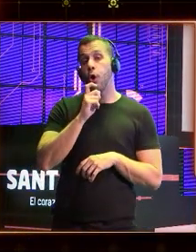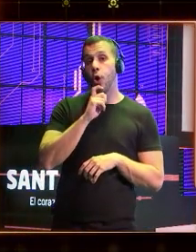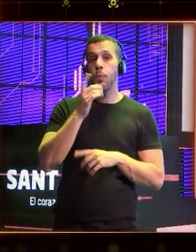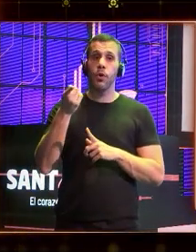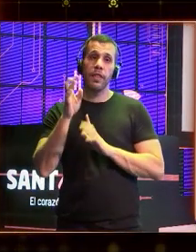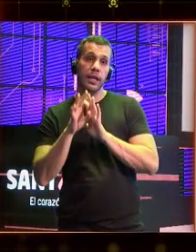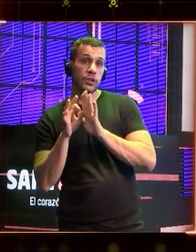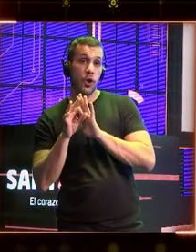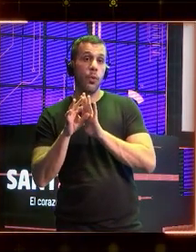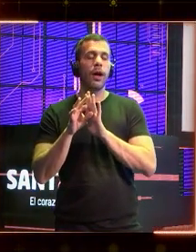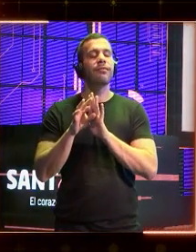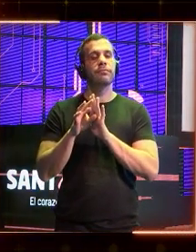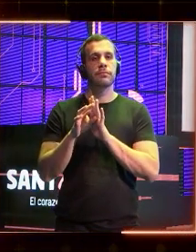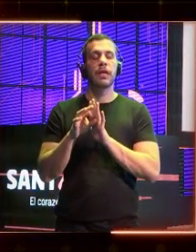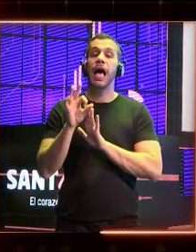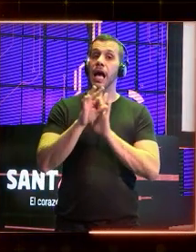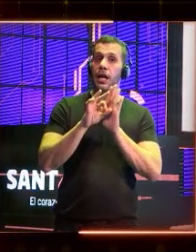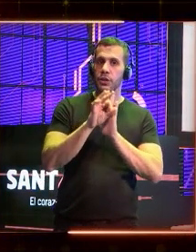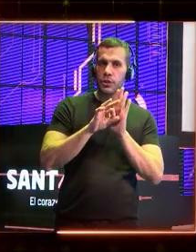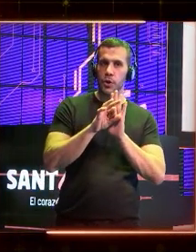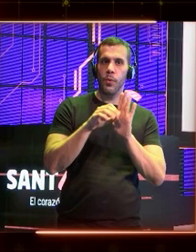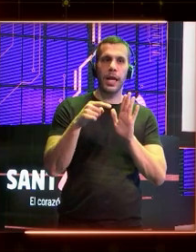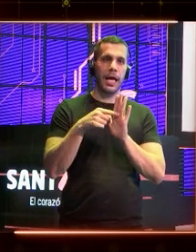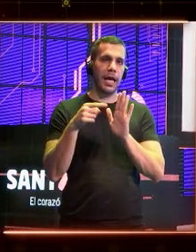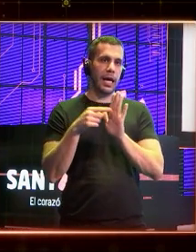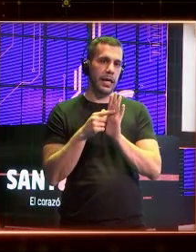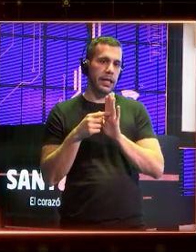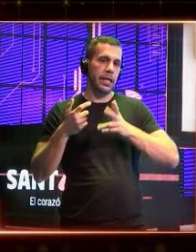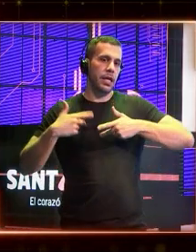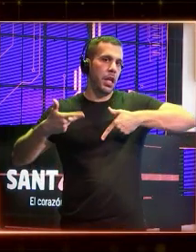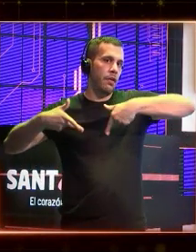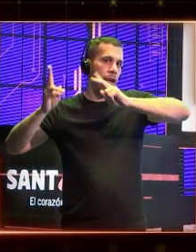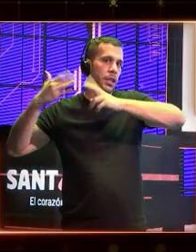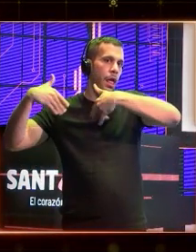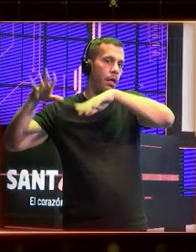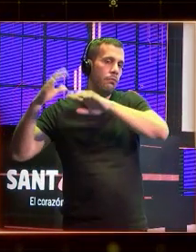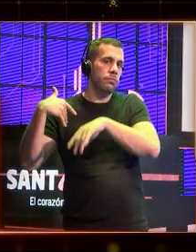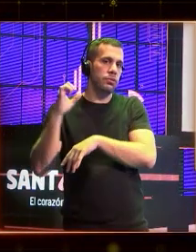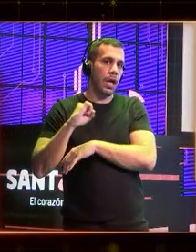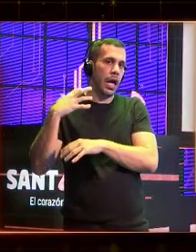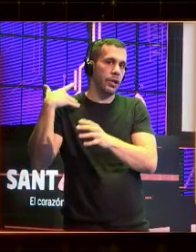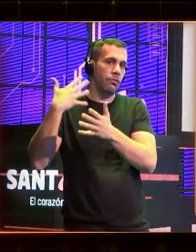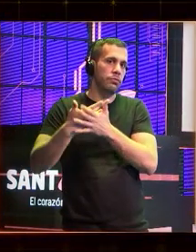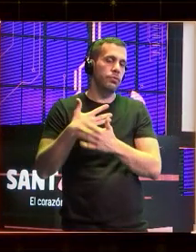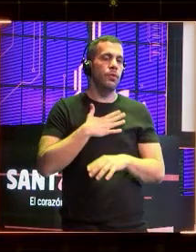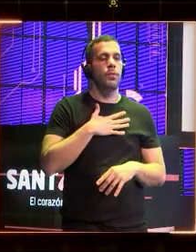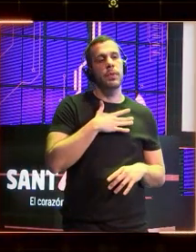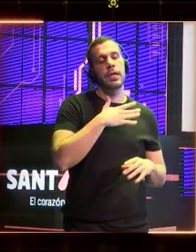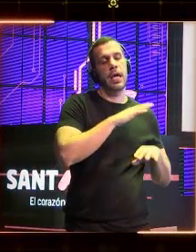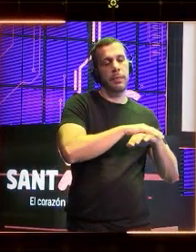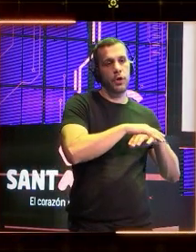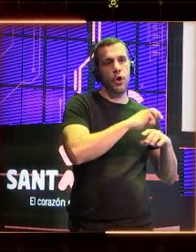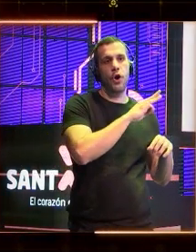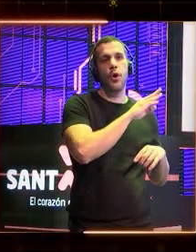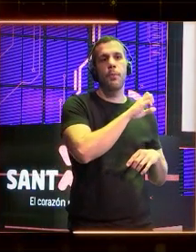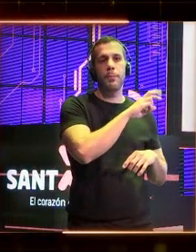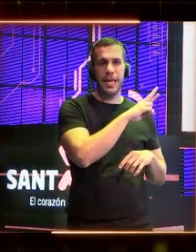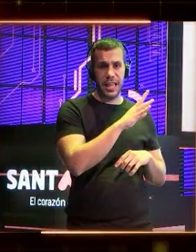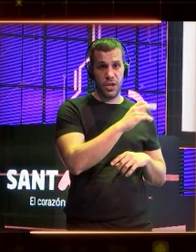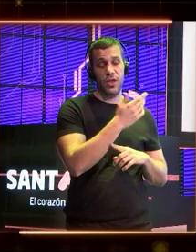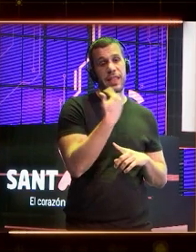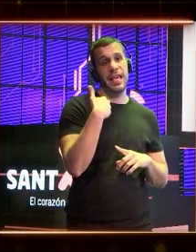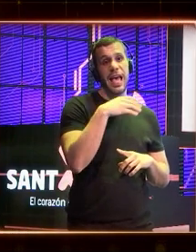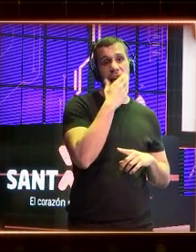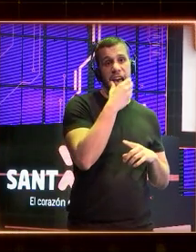cuidado ahí es que el software ha vivido de rositas durante muchísimos años el amigo Pedro de Apple Sfera lo sabe. Nunca nadie ha